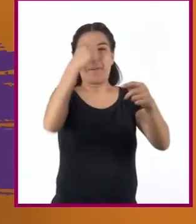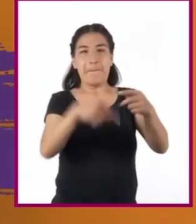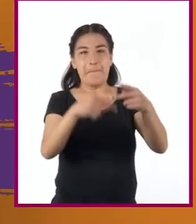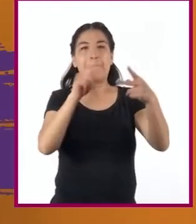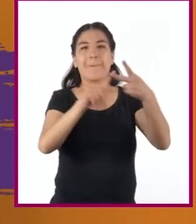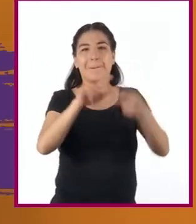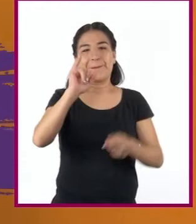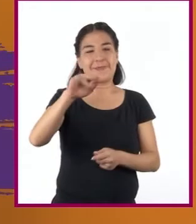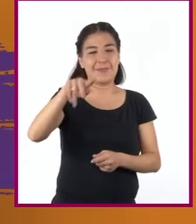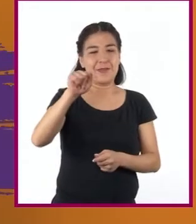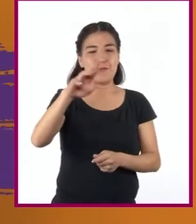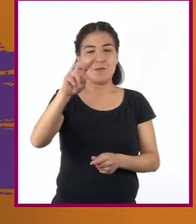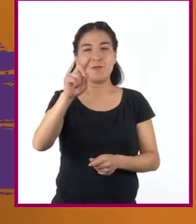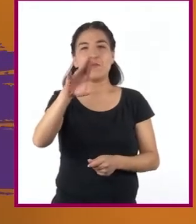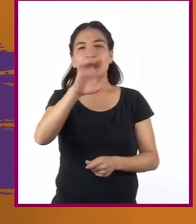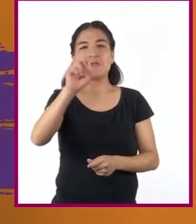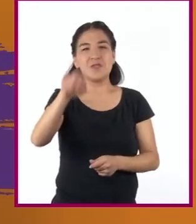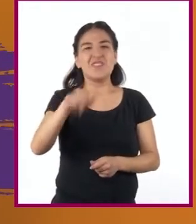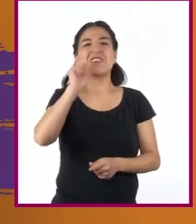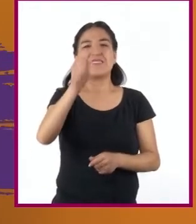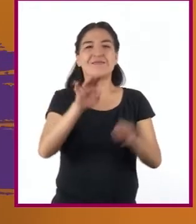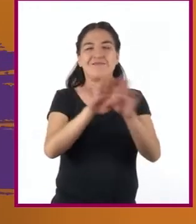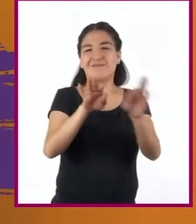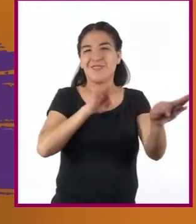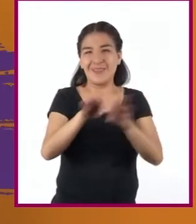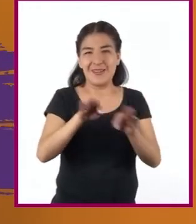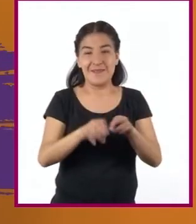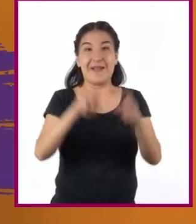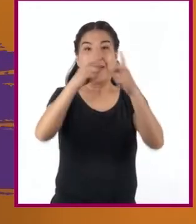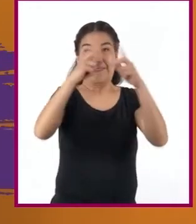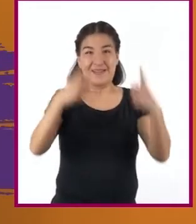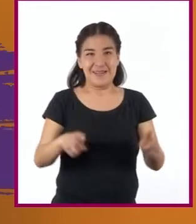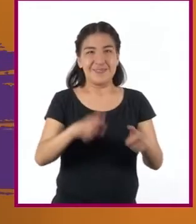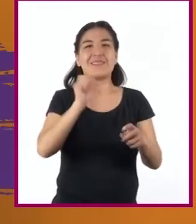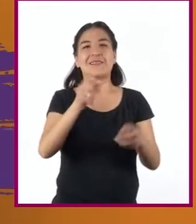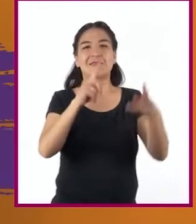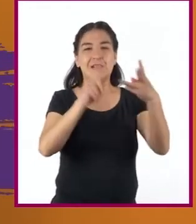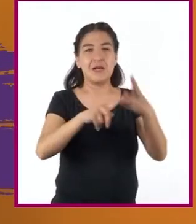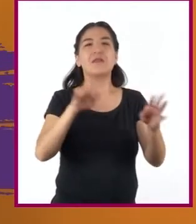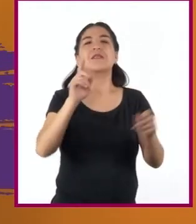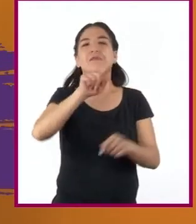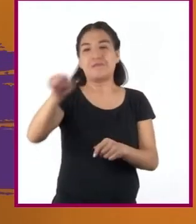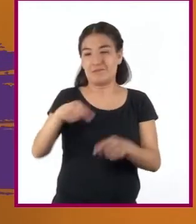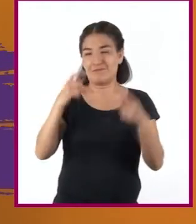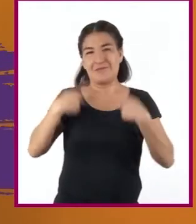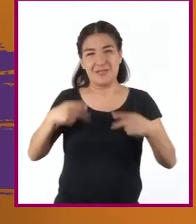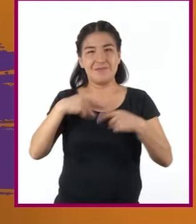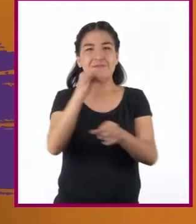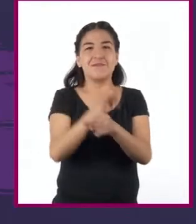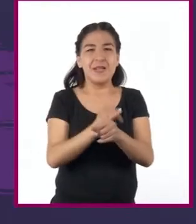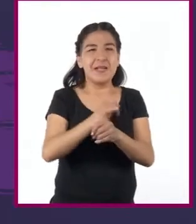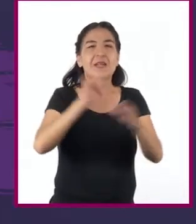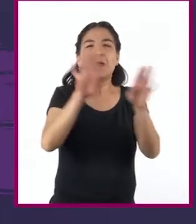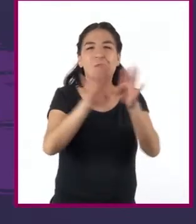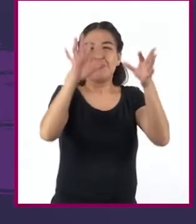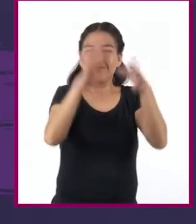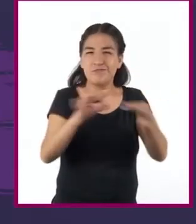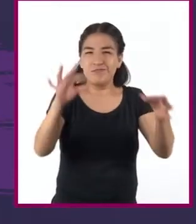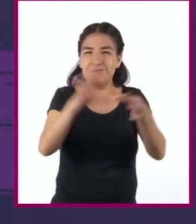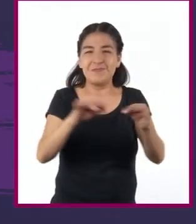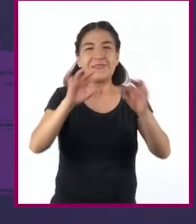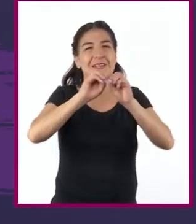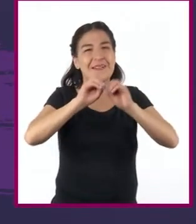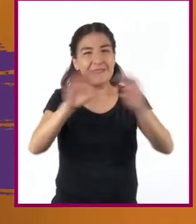motivaciones del trabajo. En la parte del desarrollo, el investigador debe detallar los procesos del experimento. Y,